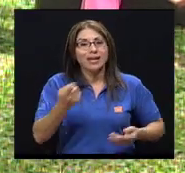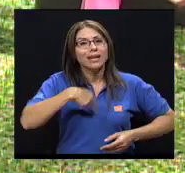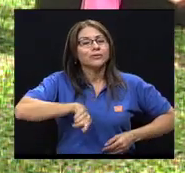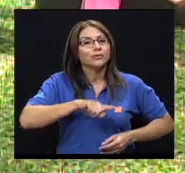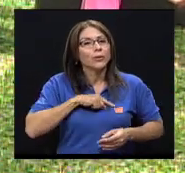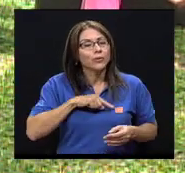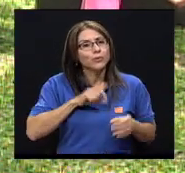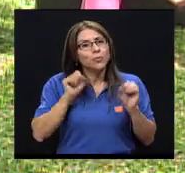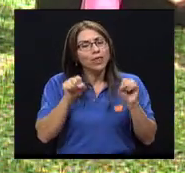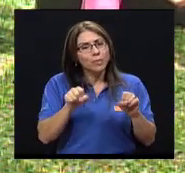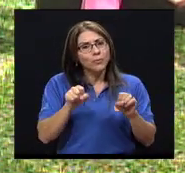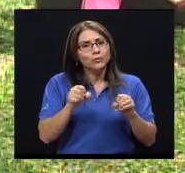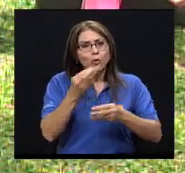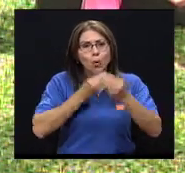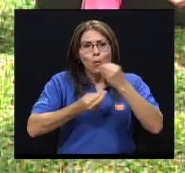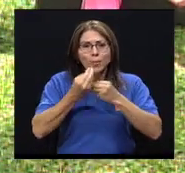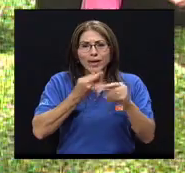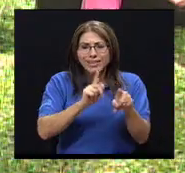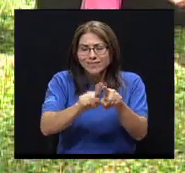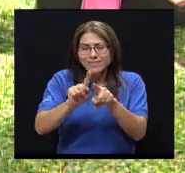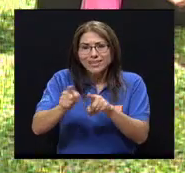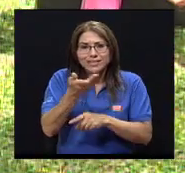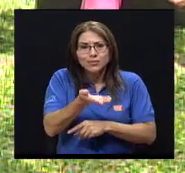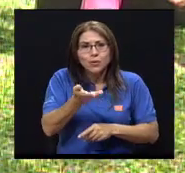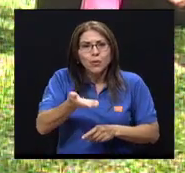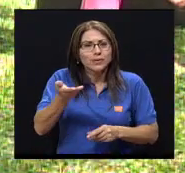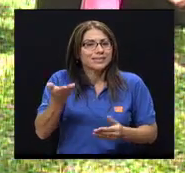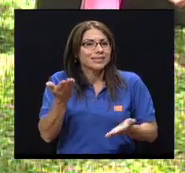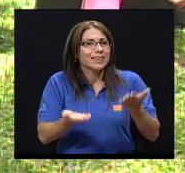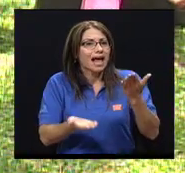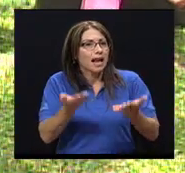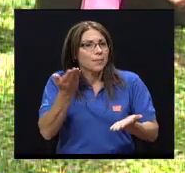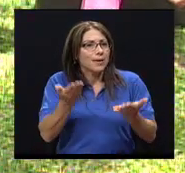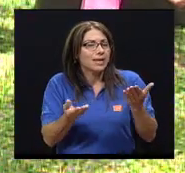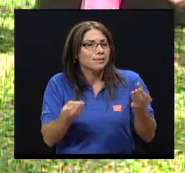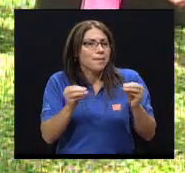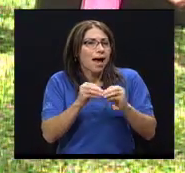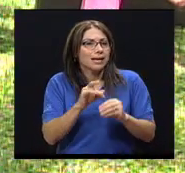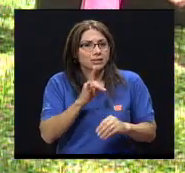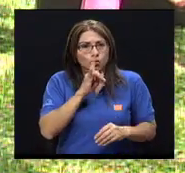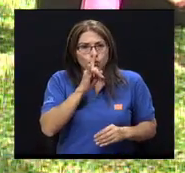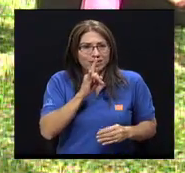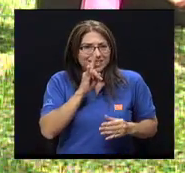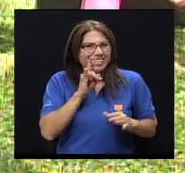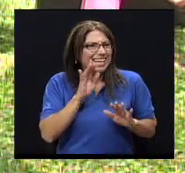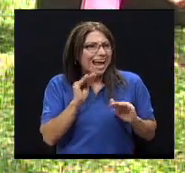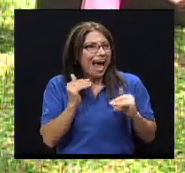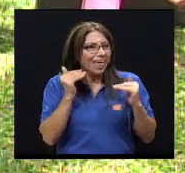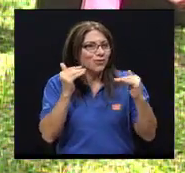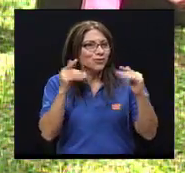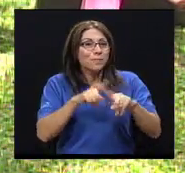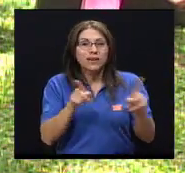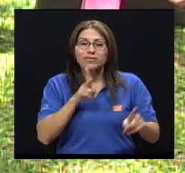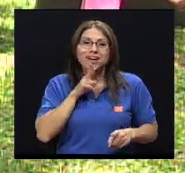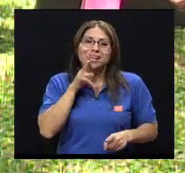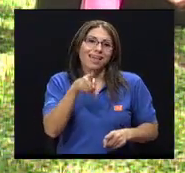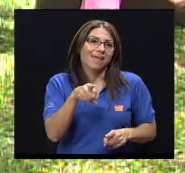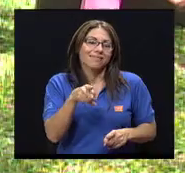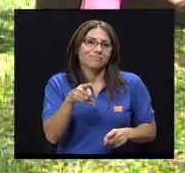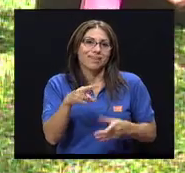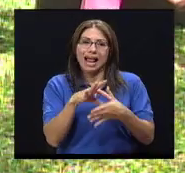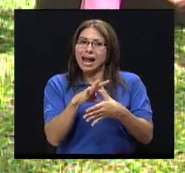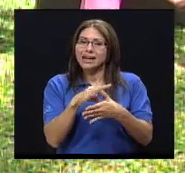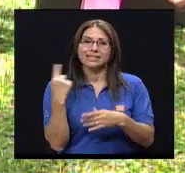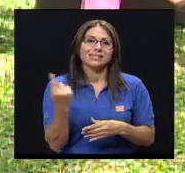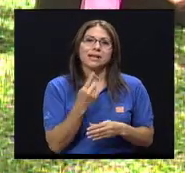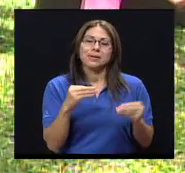alimentos que tal vez son como un poco más sofisticados, podríamos decir. Pero en realidad siempre